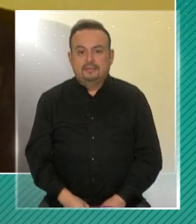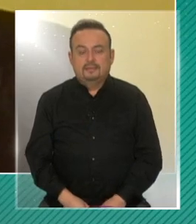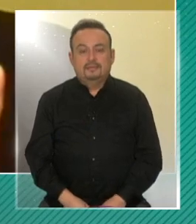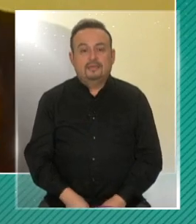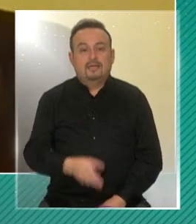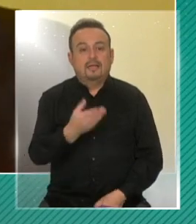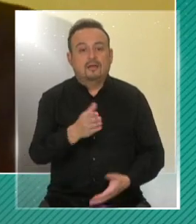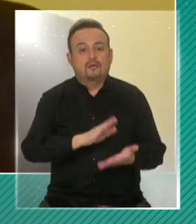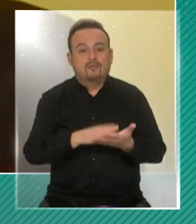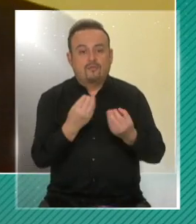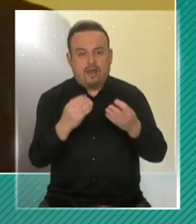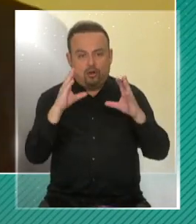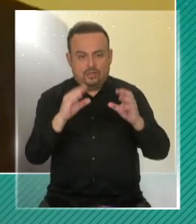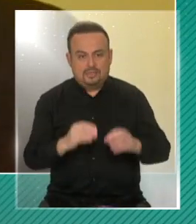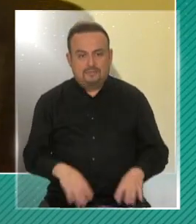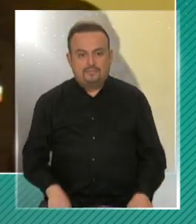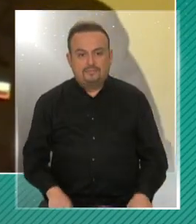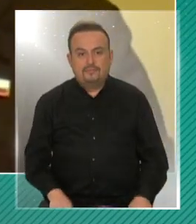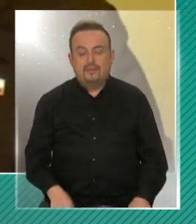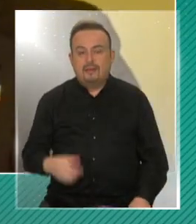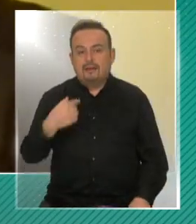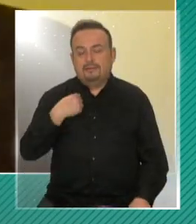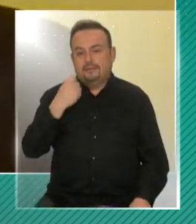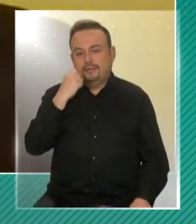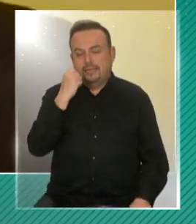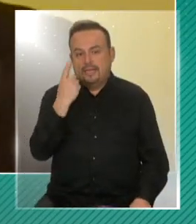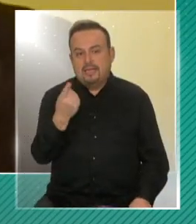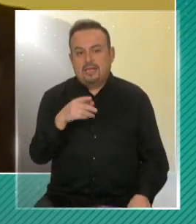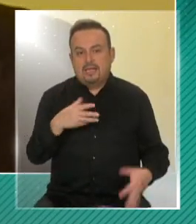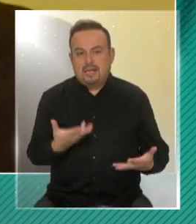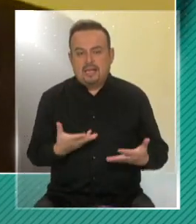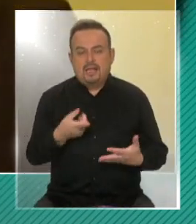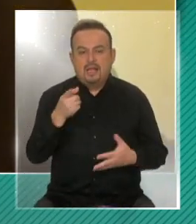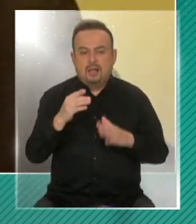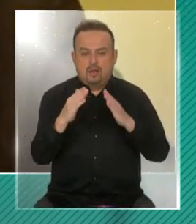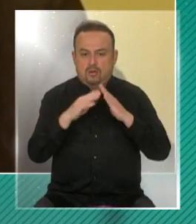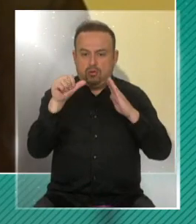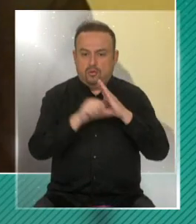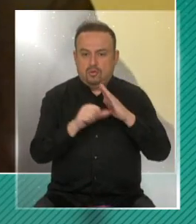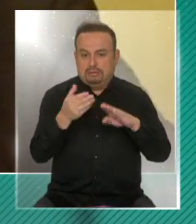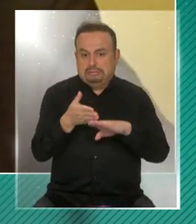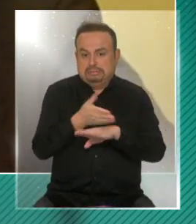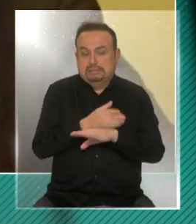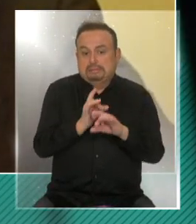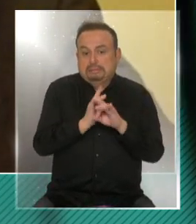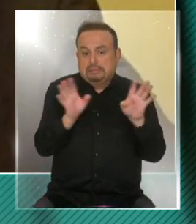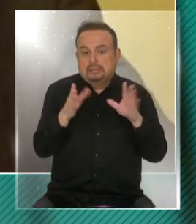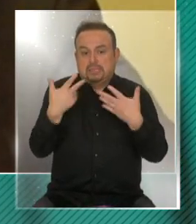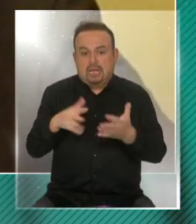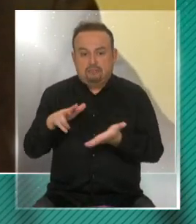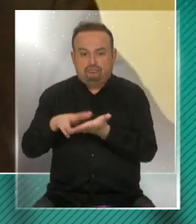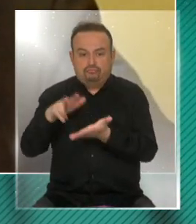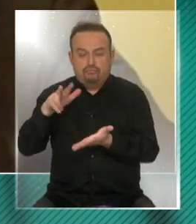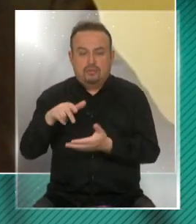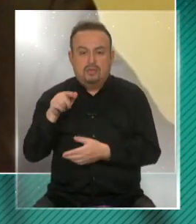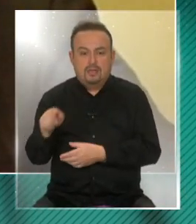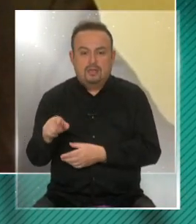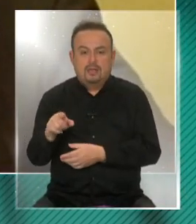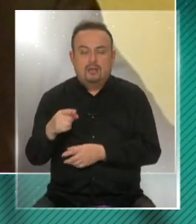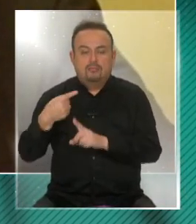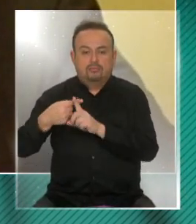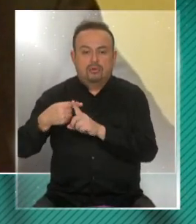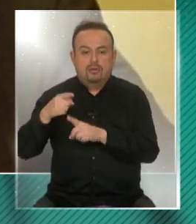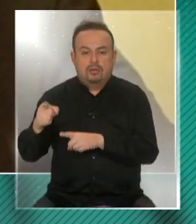Andrea, ¿cómo estás? Muy buenas noches. Bueno, entendemos, ministro, que está en esta cuarentena preventiva luego de confirmarse el caso